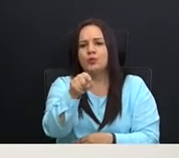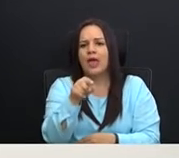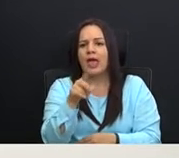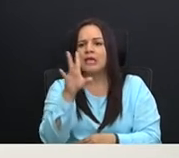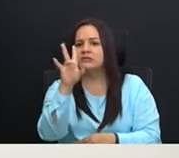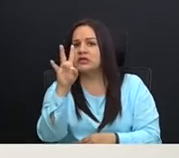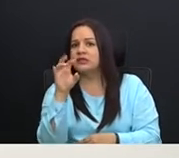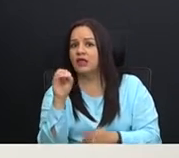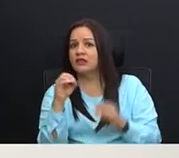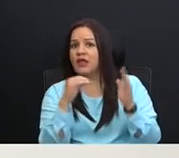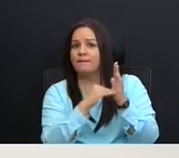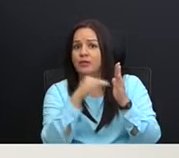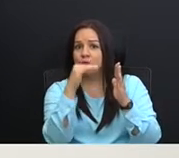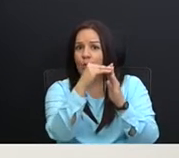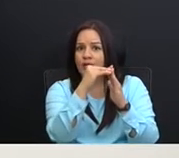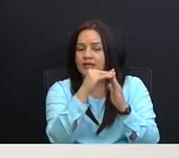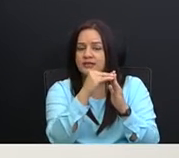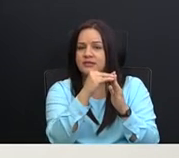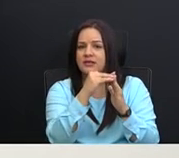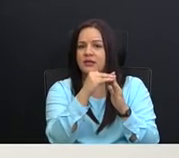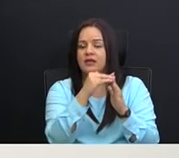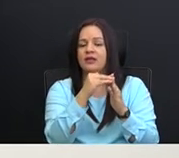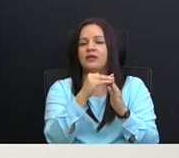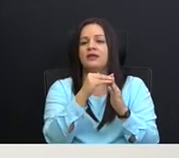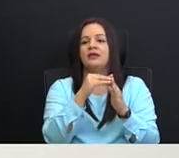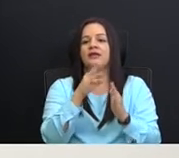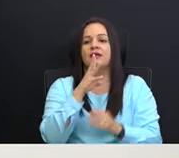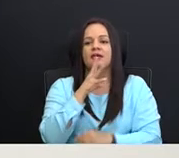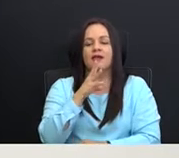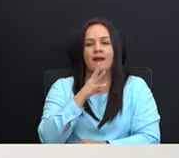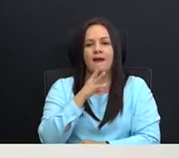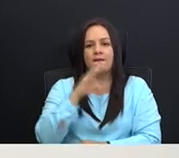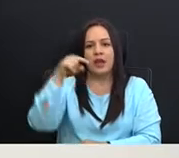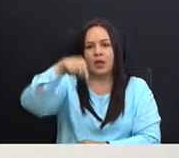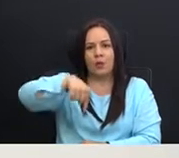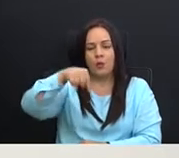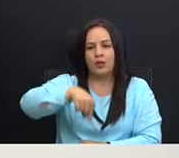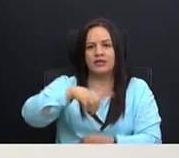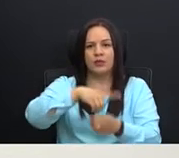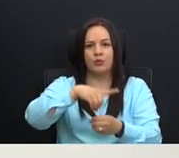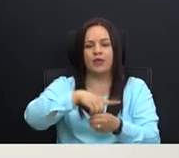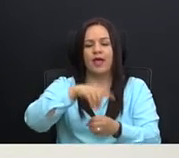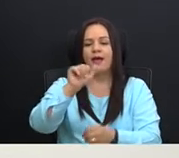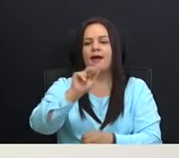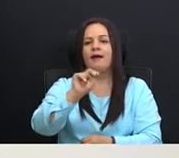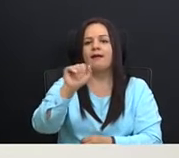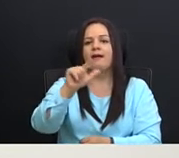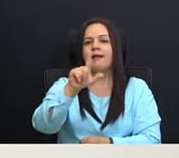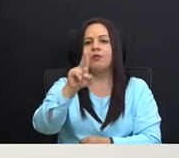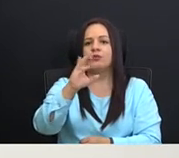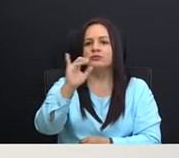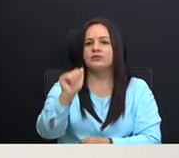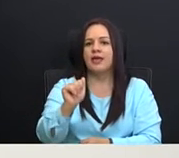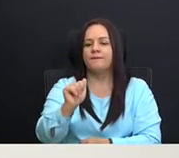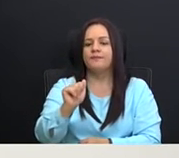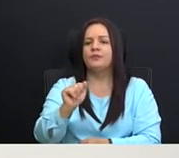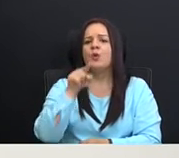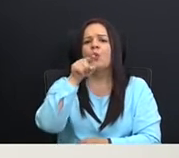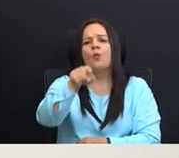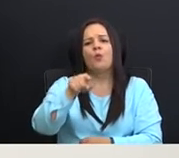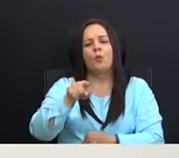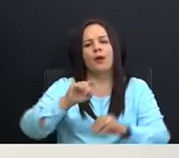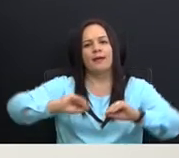esos 70 millones de los que hablan, hoy la diputada Ana Lucía, y usted claramente